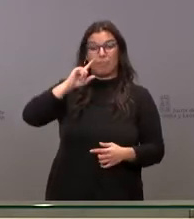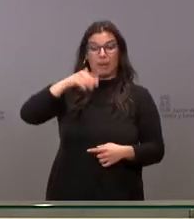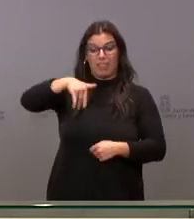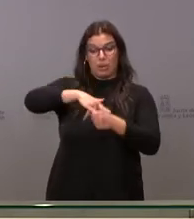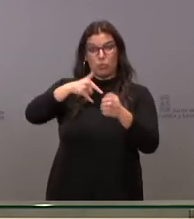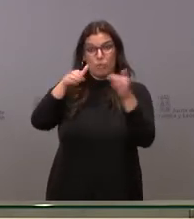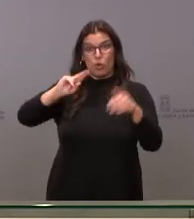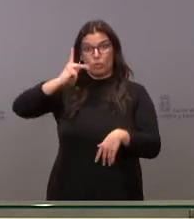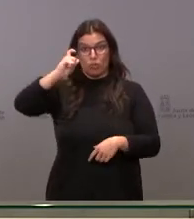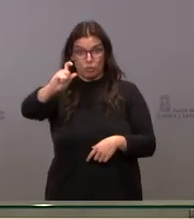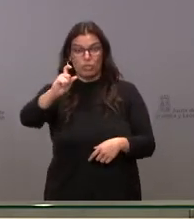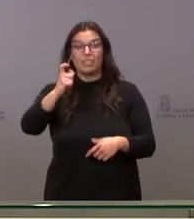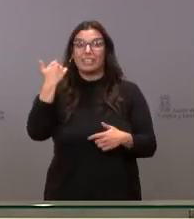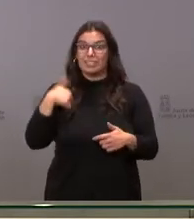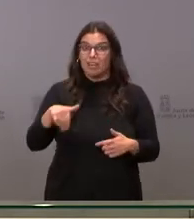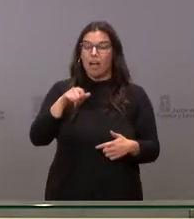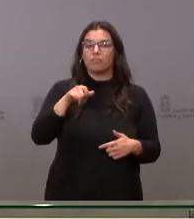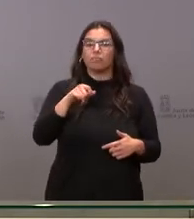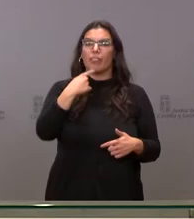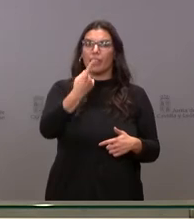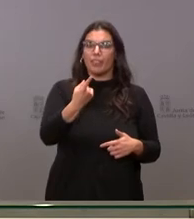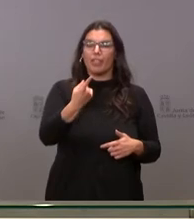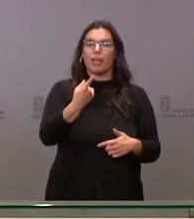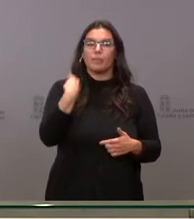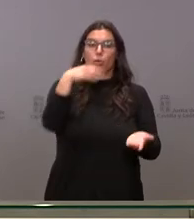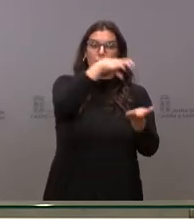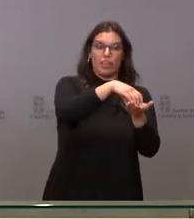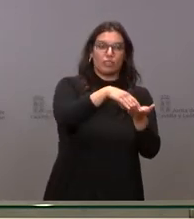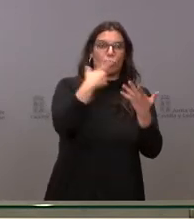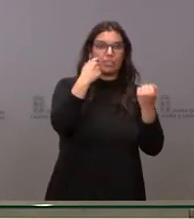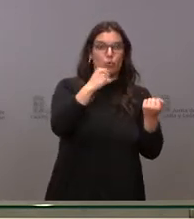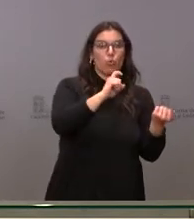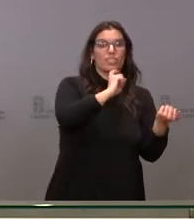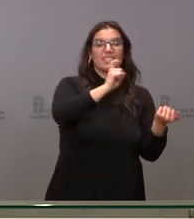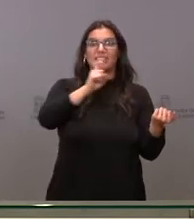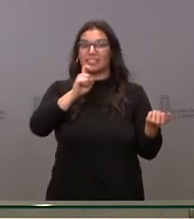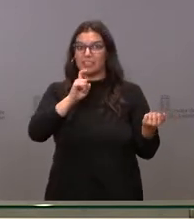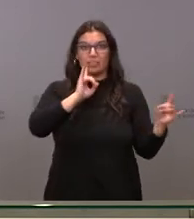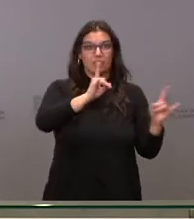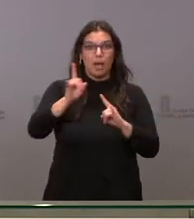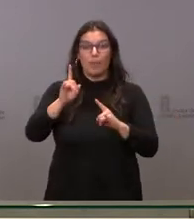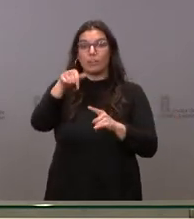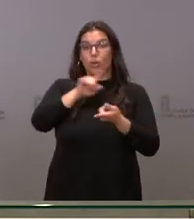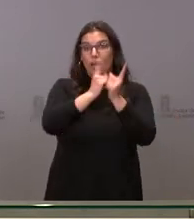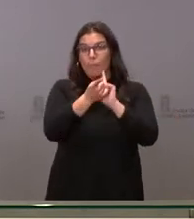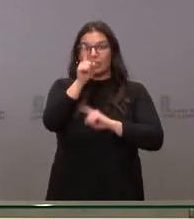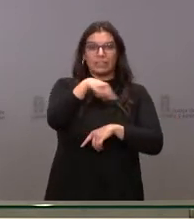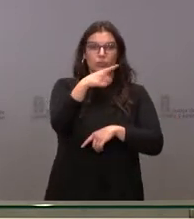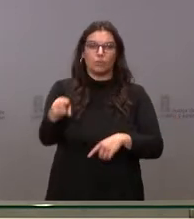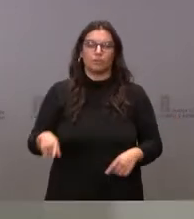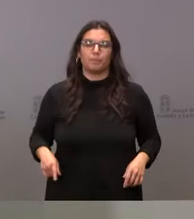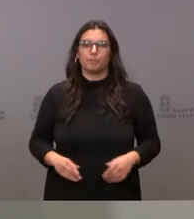ya anunciaron que el sistema sería el llamamiento a los centros de salud. No sé si ha habido algún cambio o si se mantiene así. Gracias.